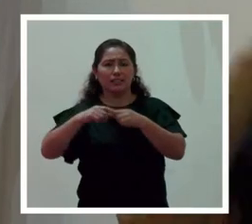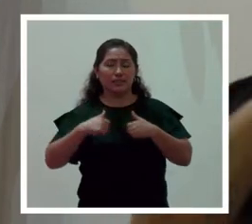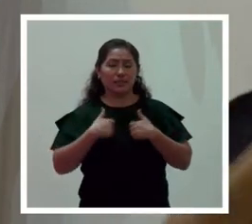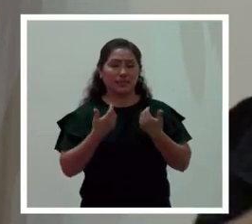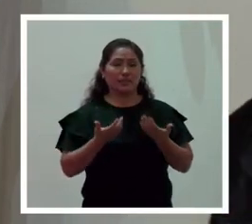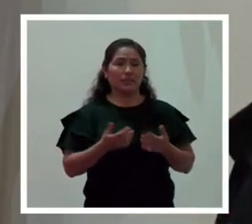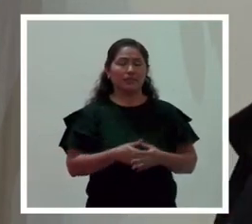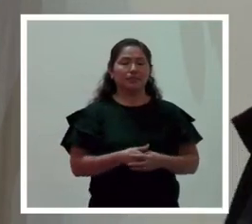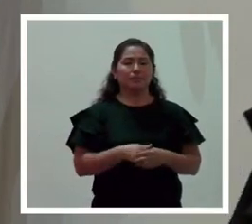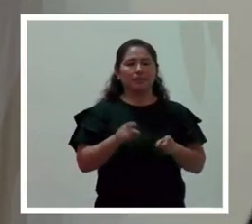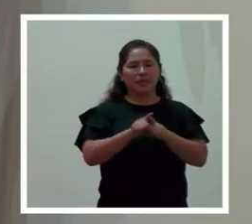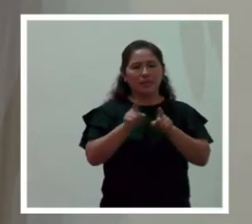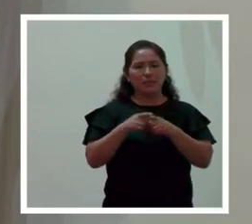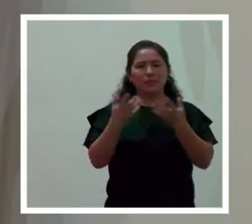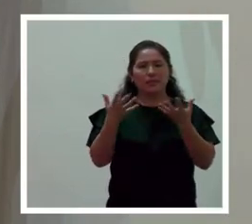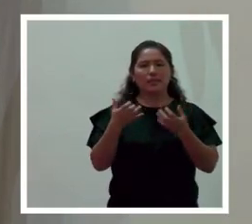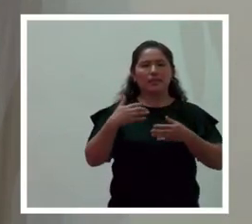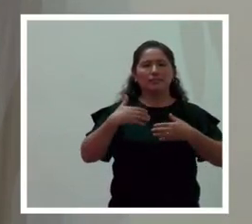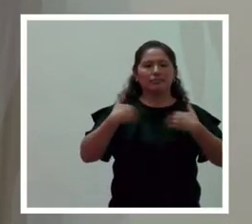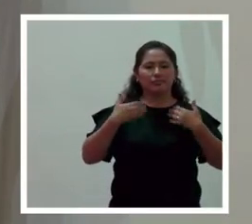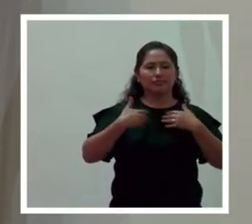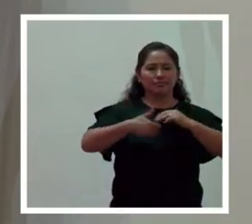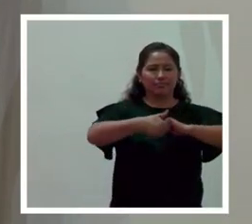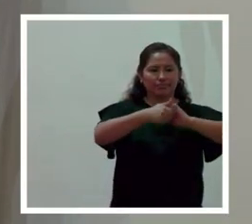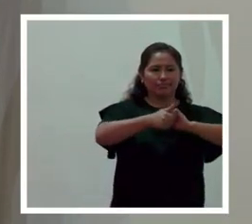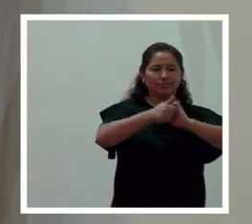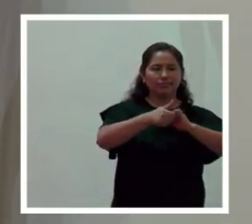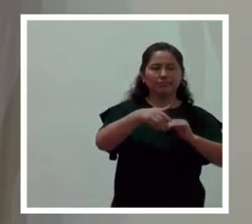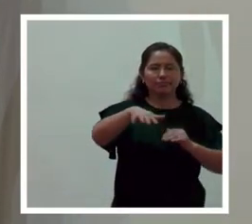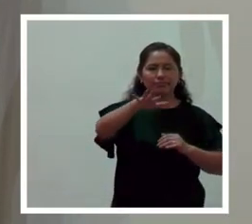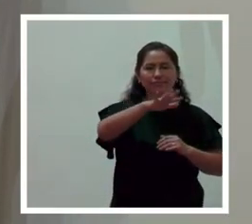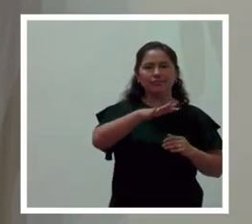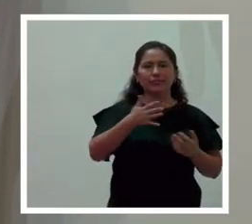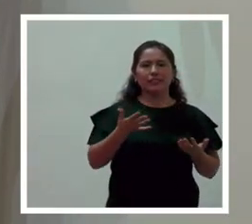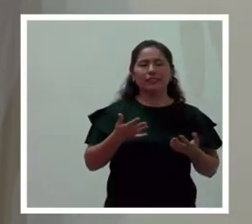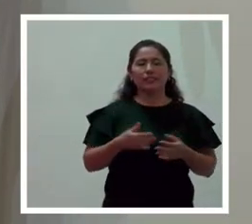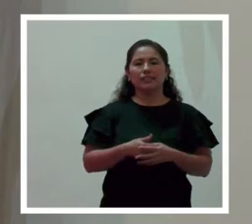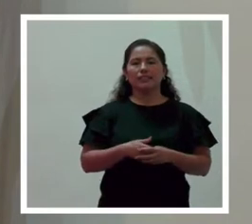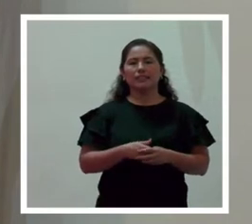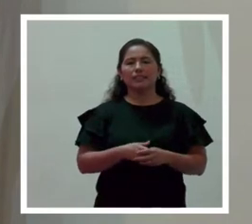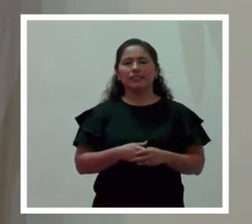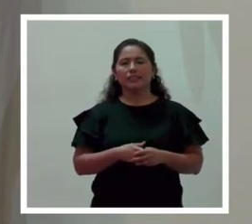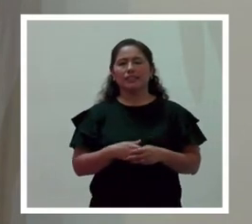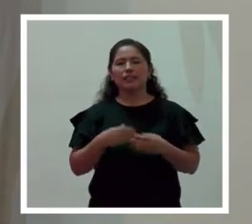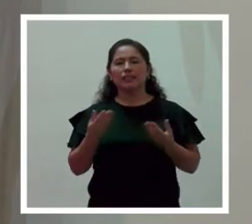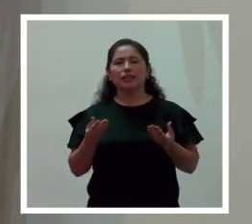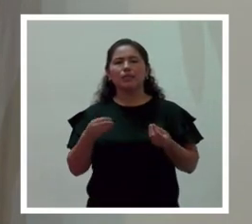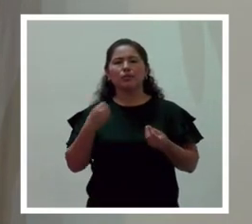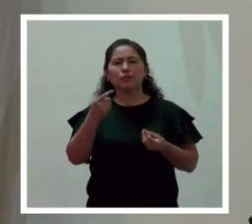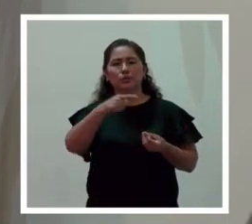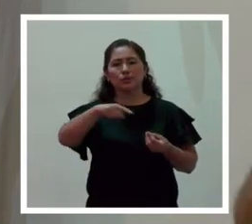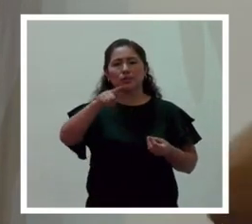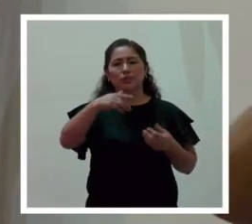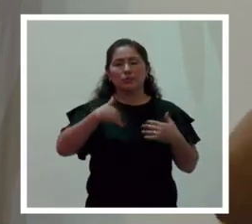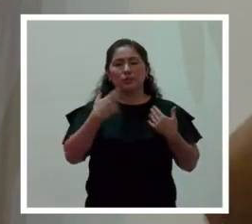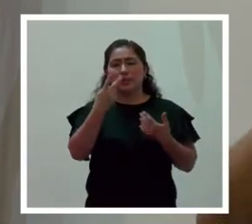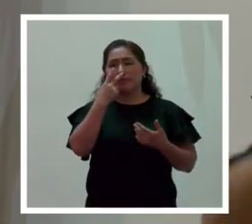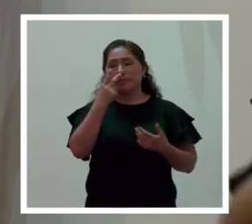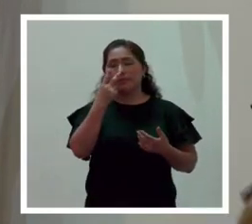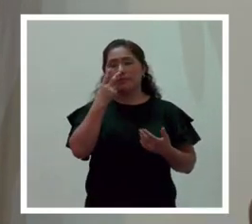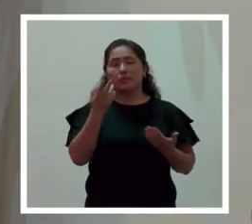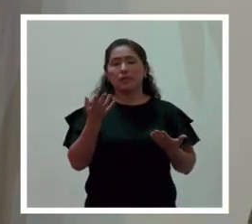Quiero también felicitar la manera como se ha estructurado el seminario. Porque como ustedes han podido ver,